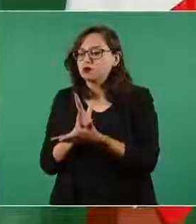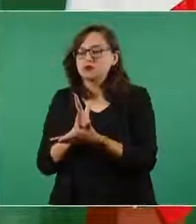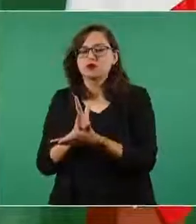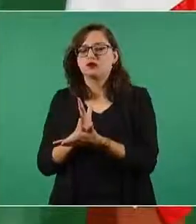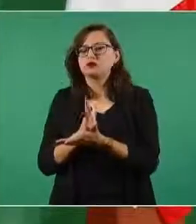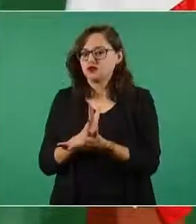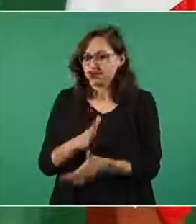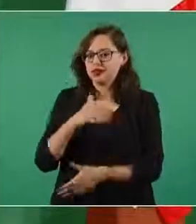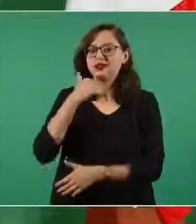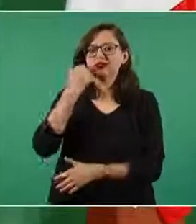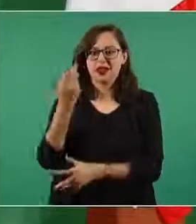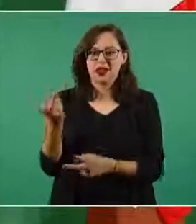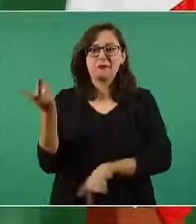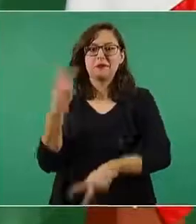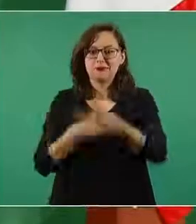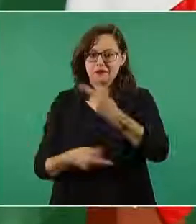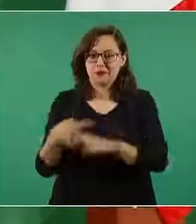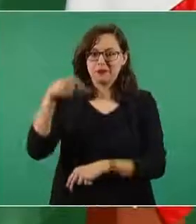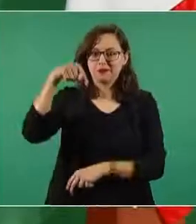sino que quieran